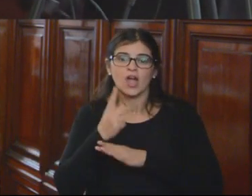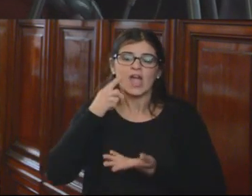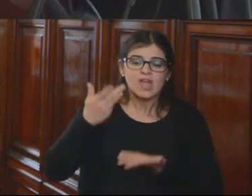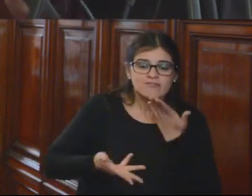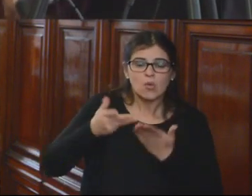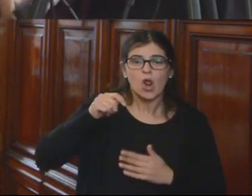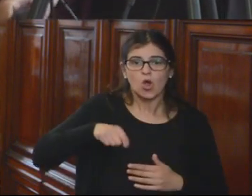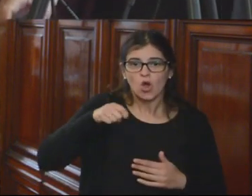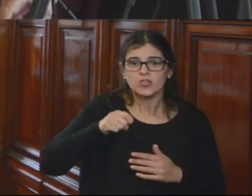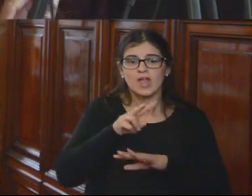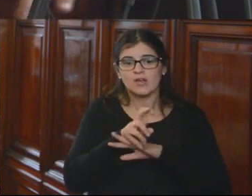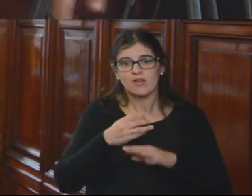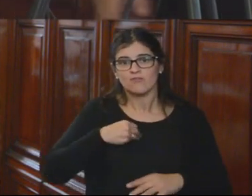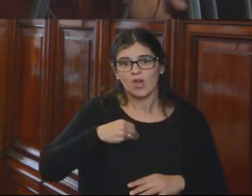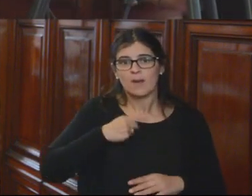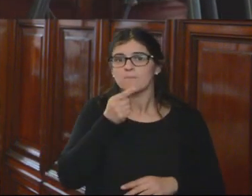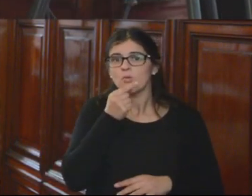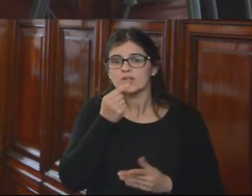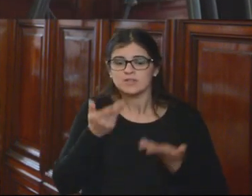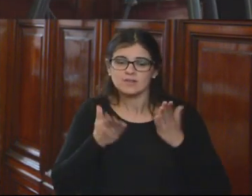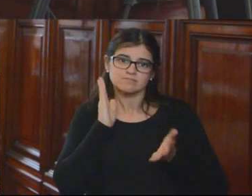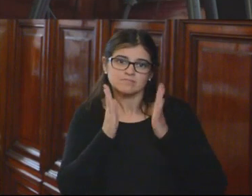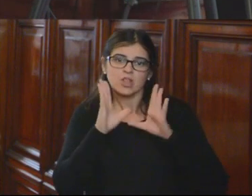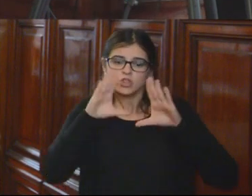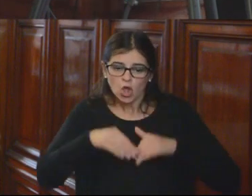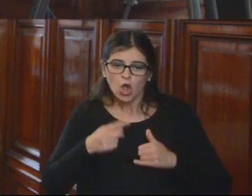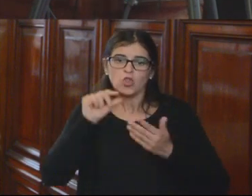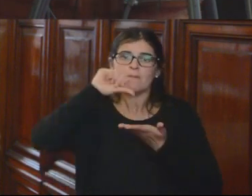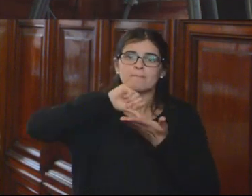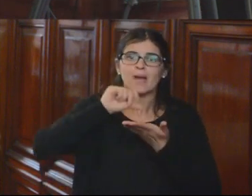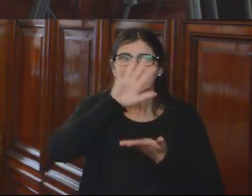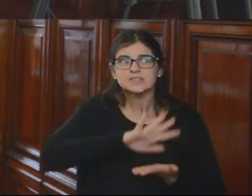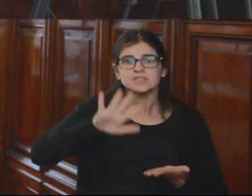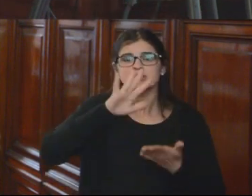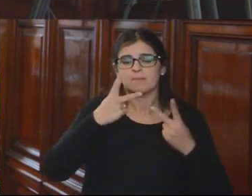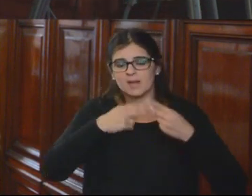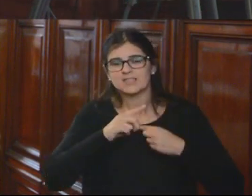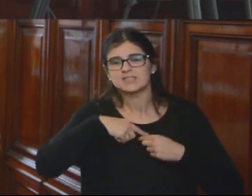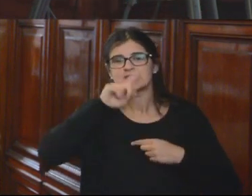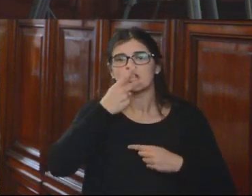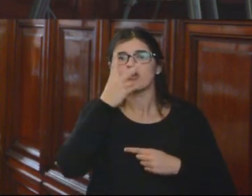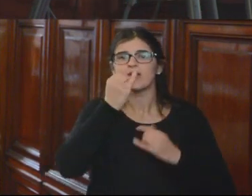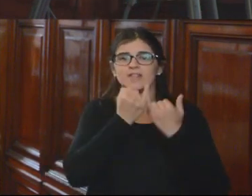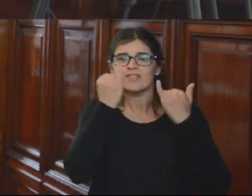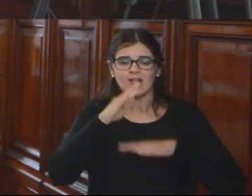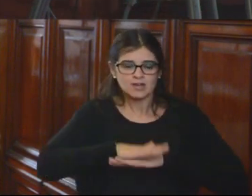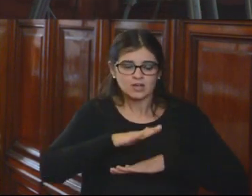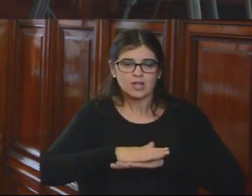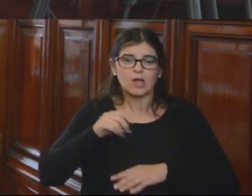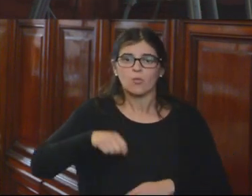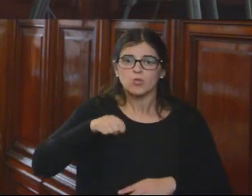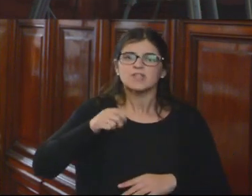a los jueces, vocales y fiscales, policías y abogados de defensa pública de todo el país en un plazo de 120 días a cargo del órgano judicial con